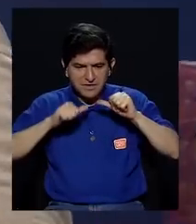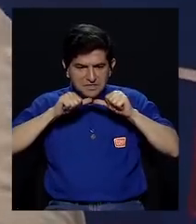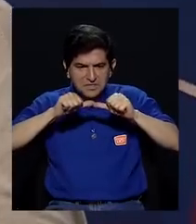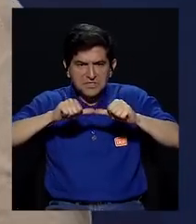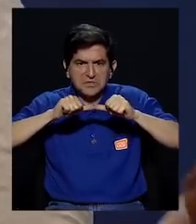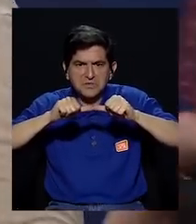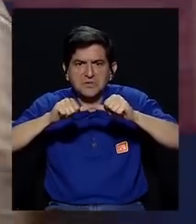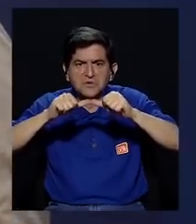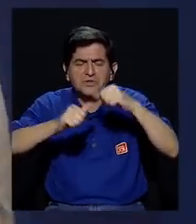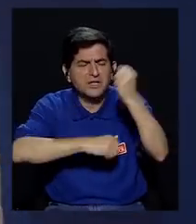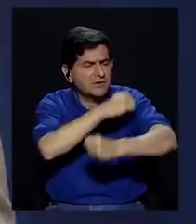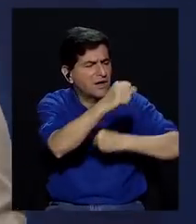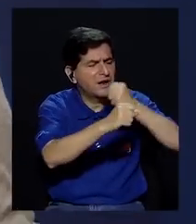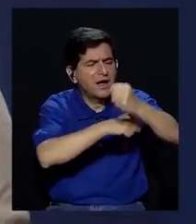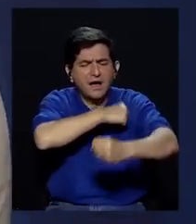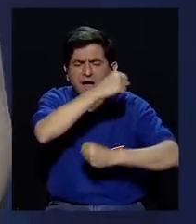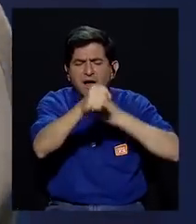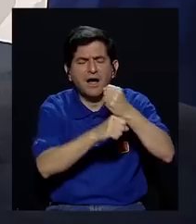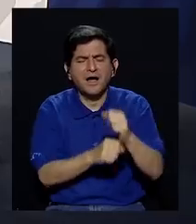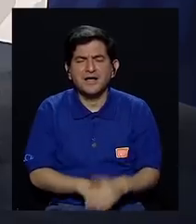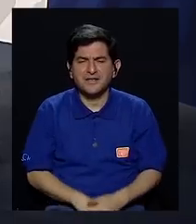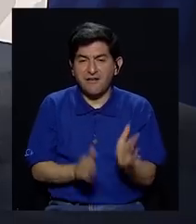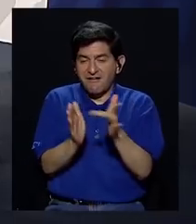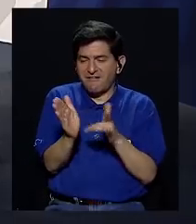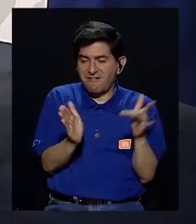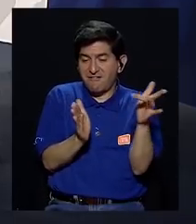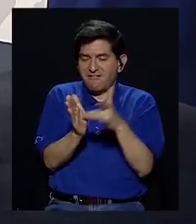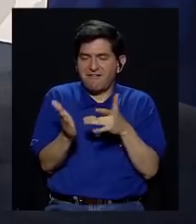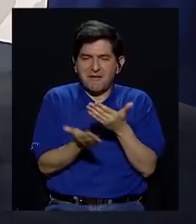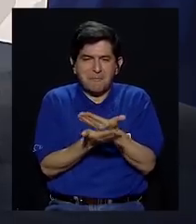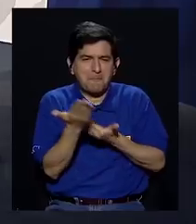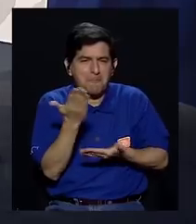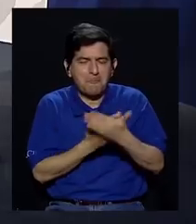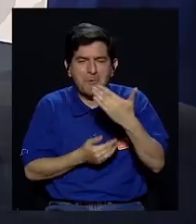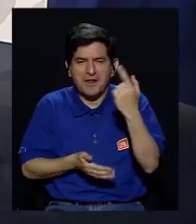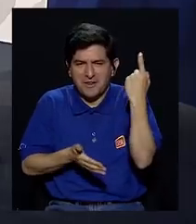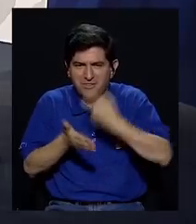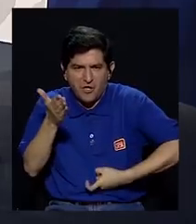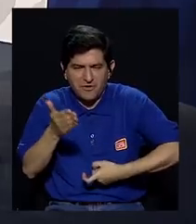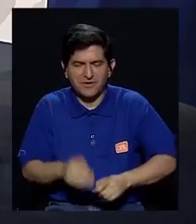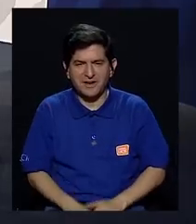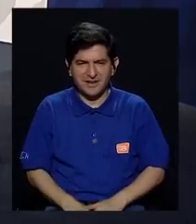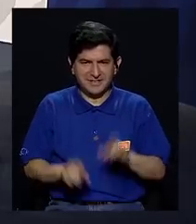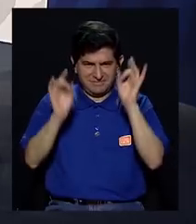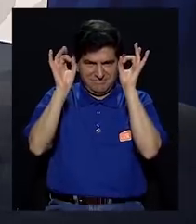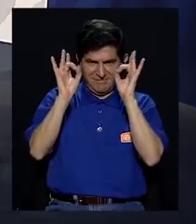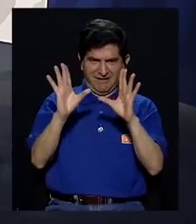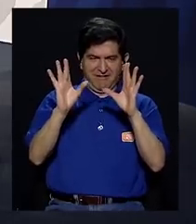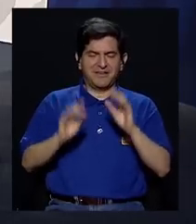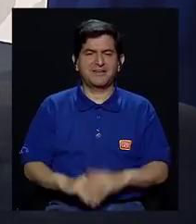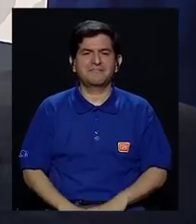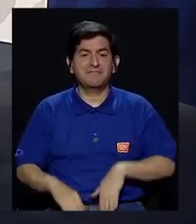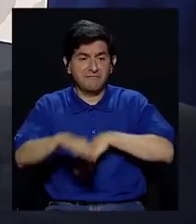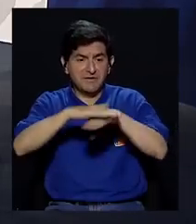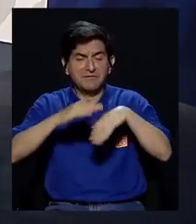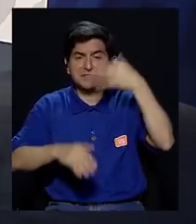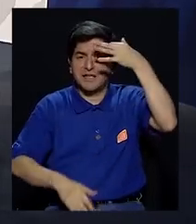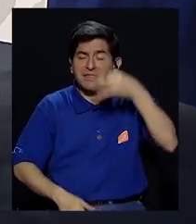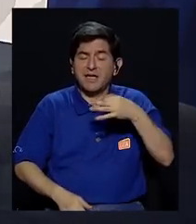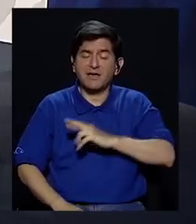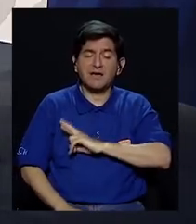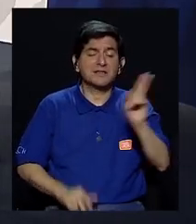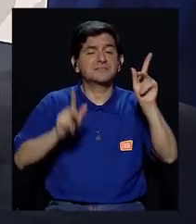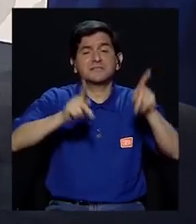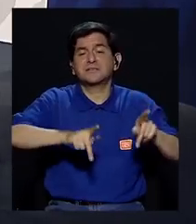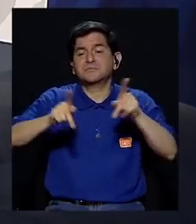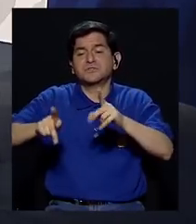a seguir durante años explotando esta manipulación grosera, demagógica, con base en las creencias